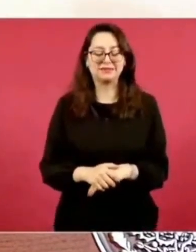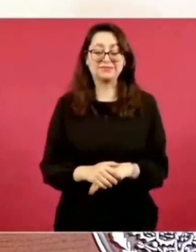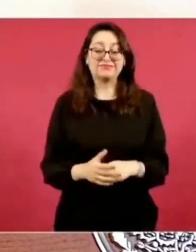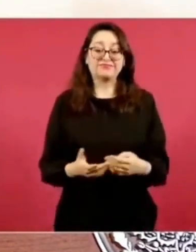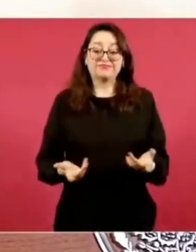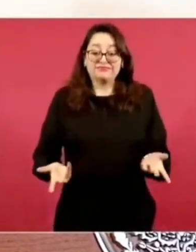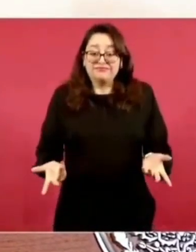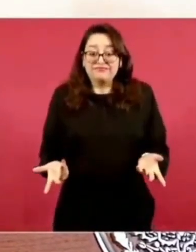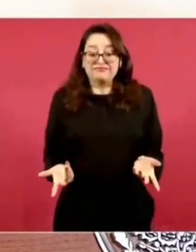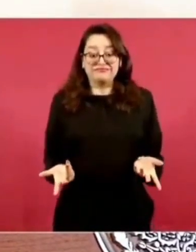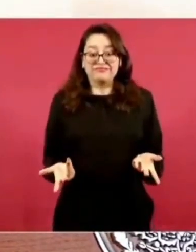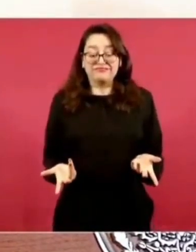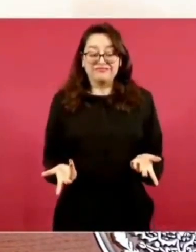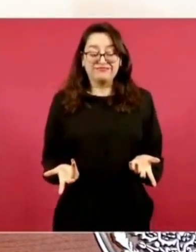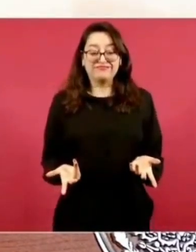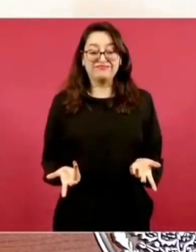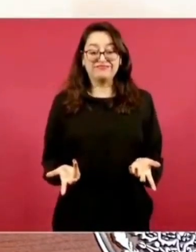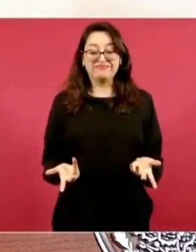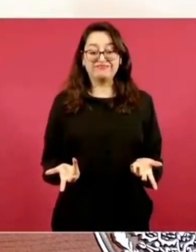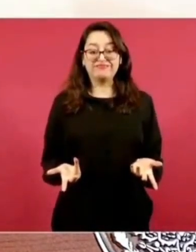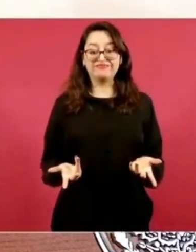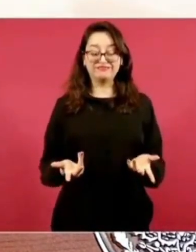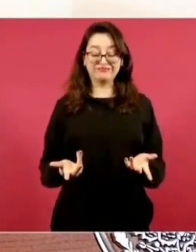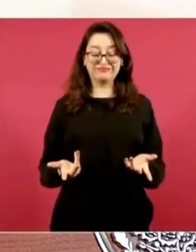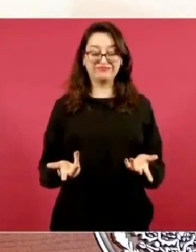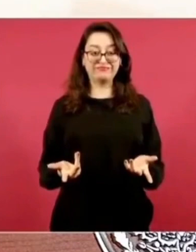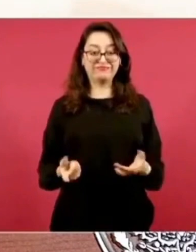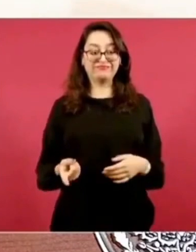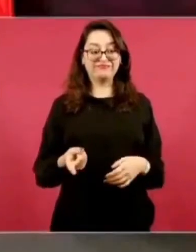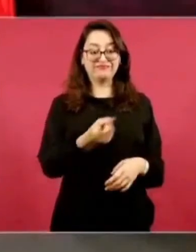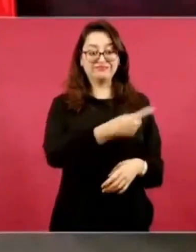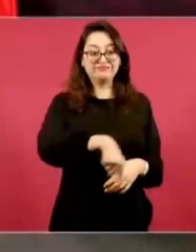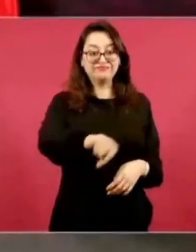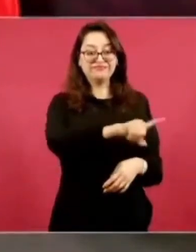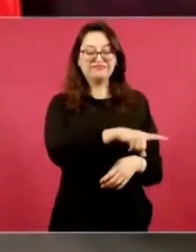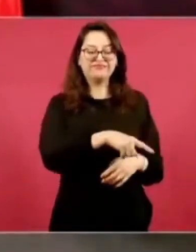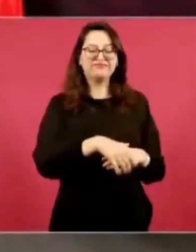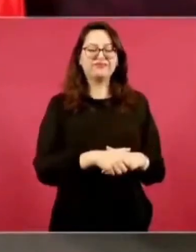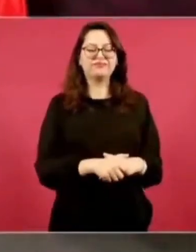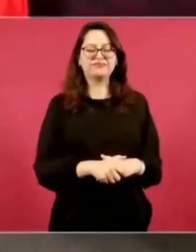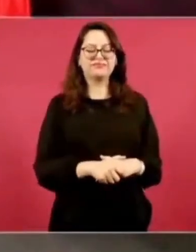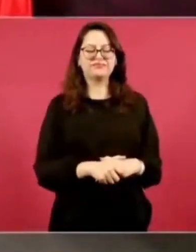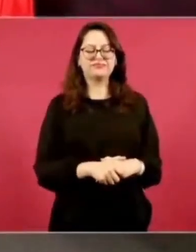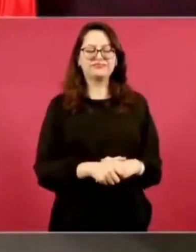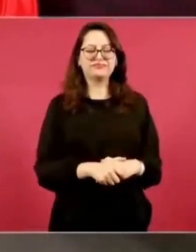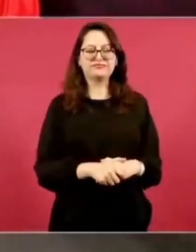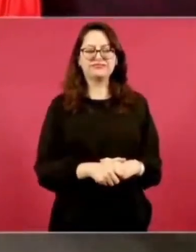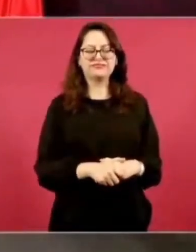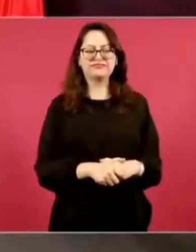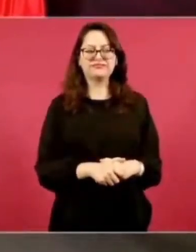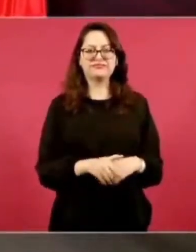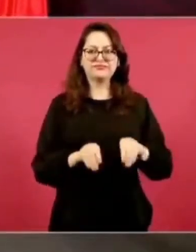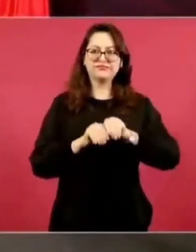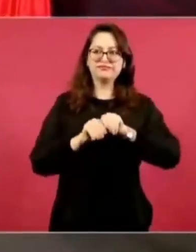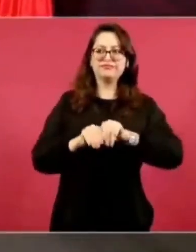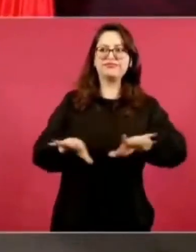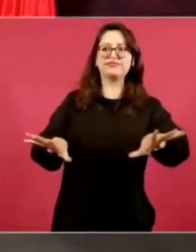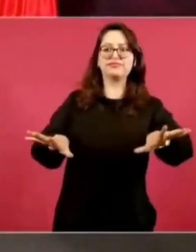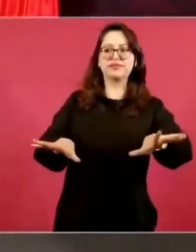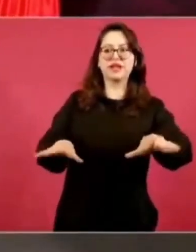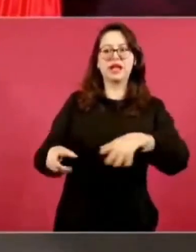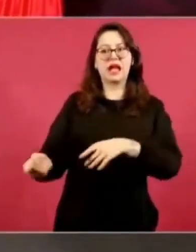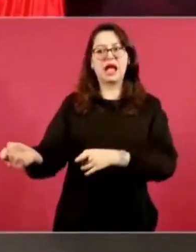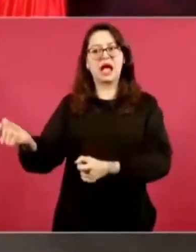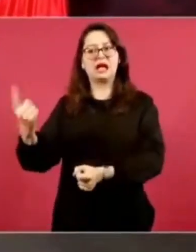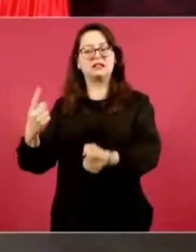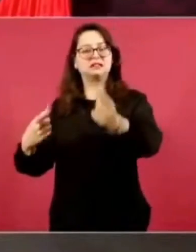se confundió, pero fueron muy pocos, muy pocos, muy